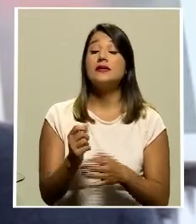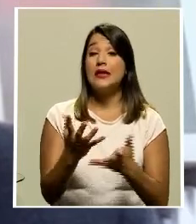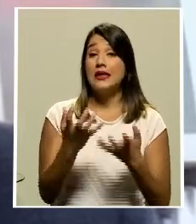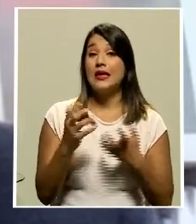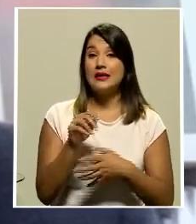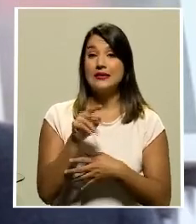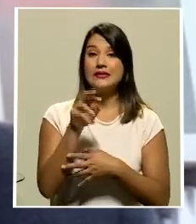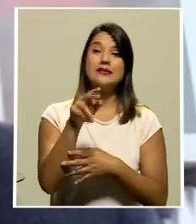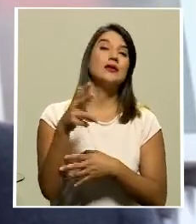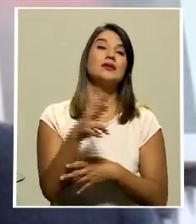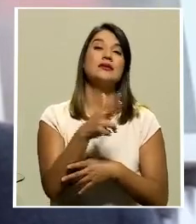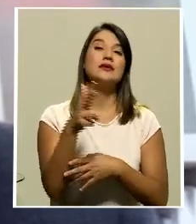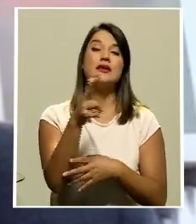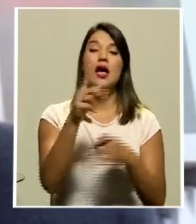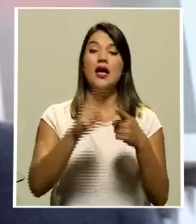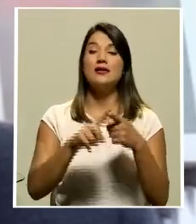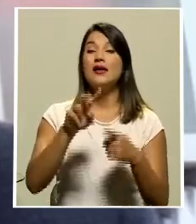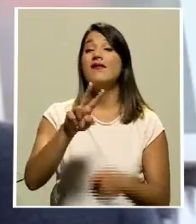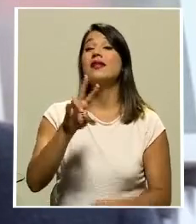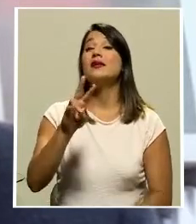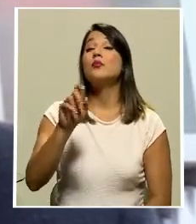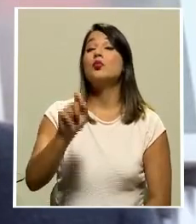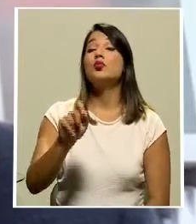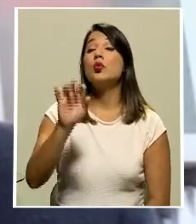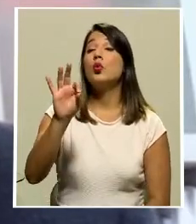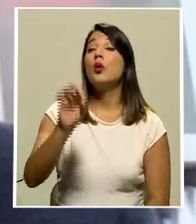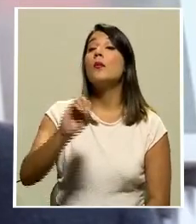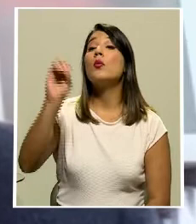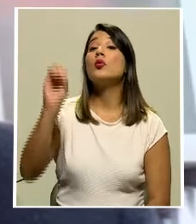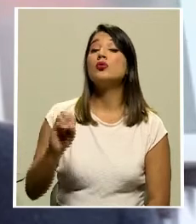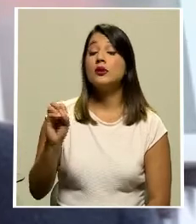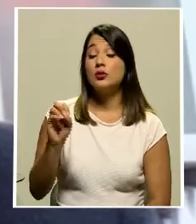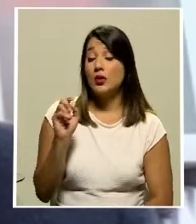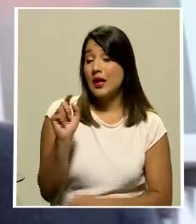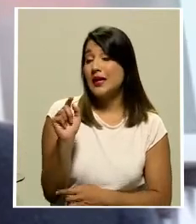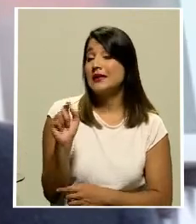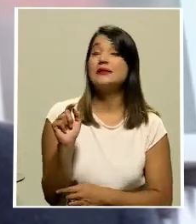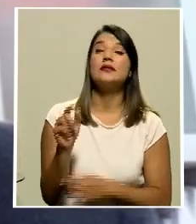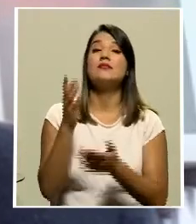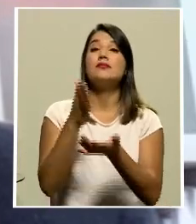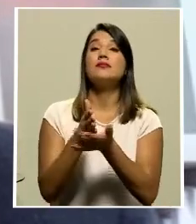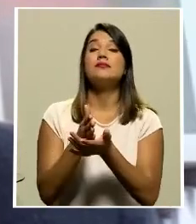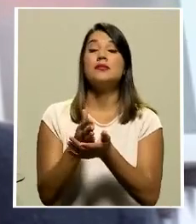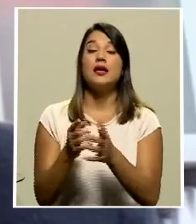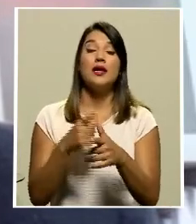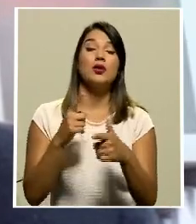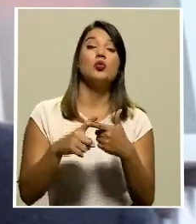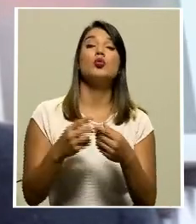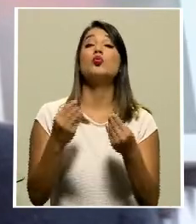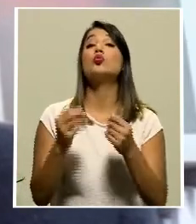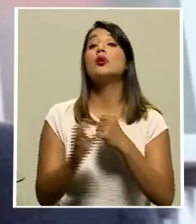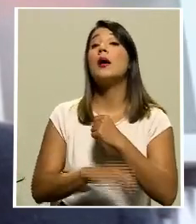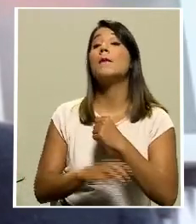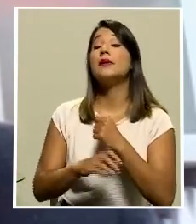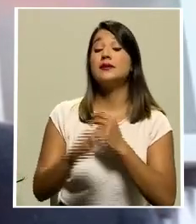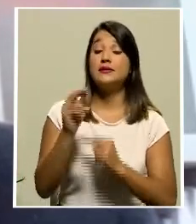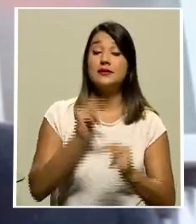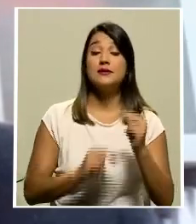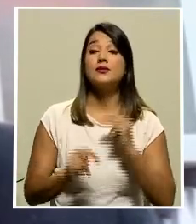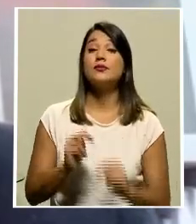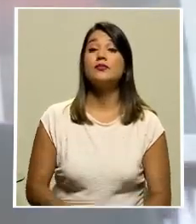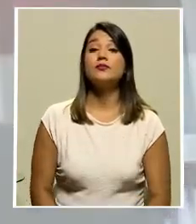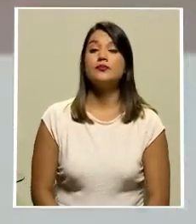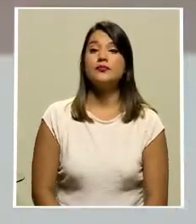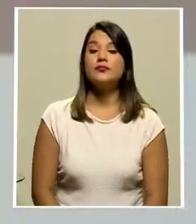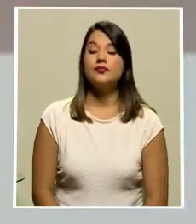27 y medio por ciento esa tasa del 27 y medio fue negociada para las empresas nunca para las personas